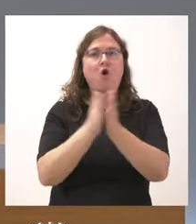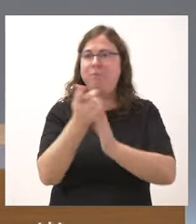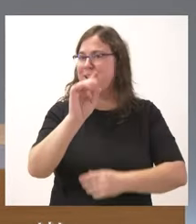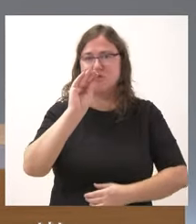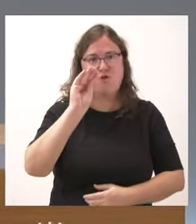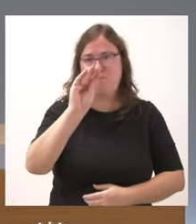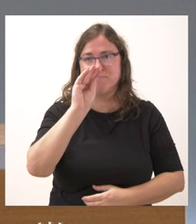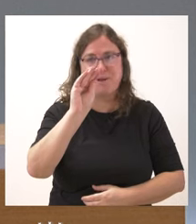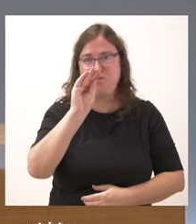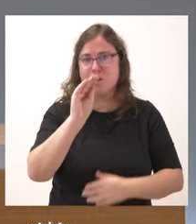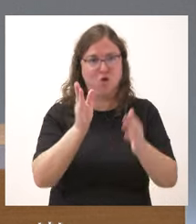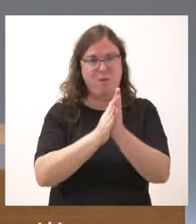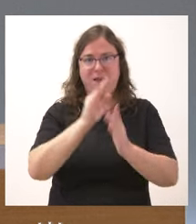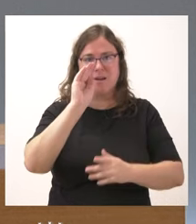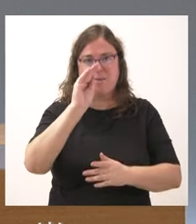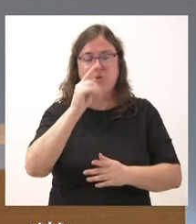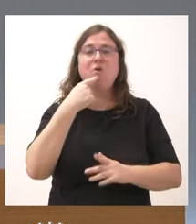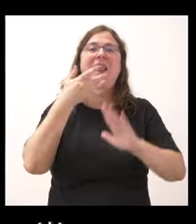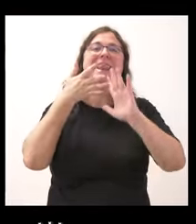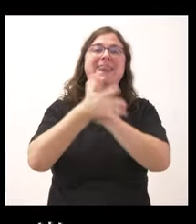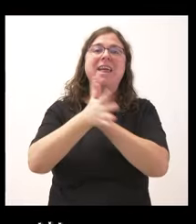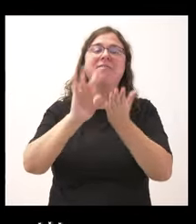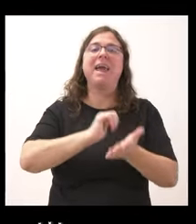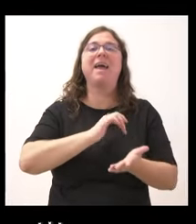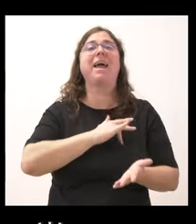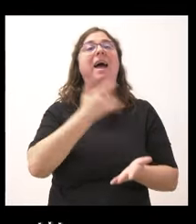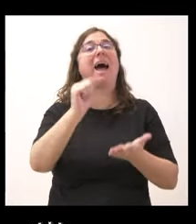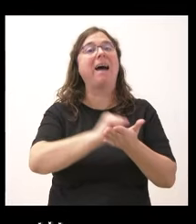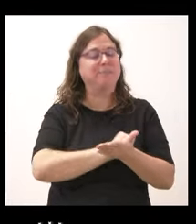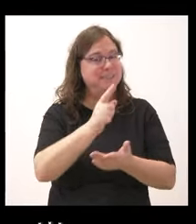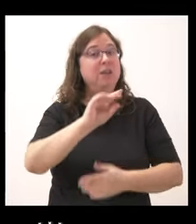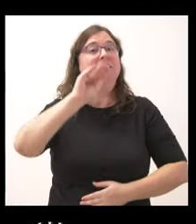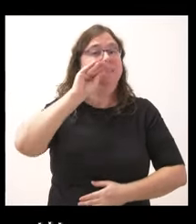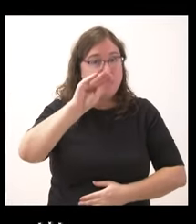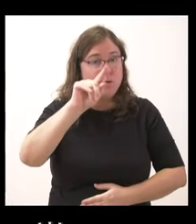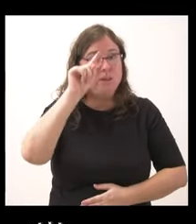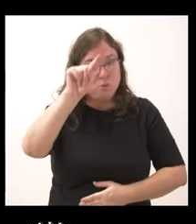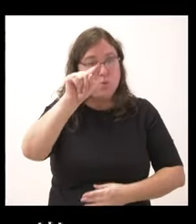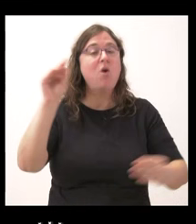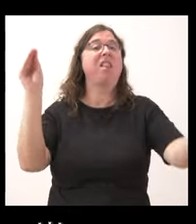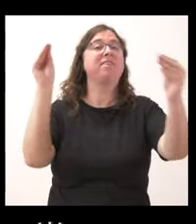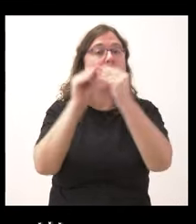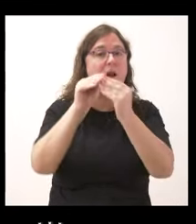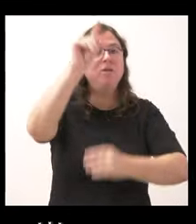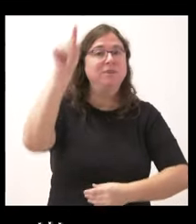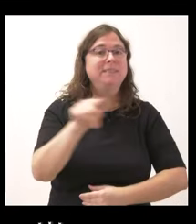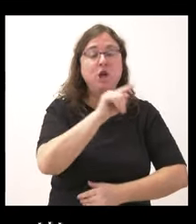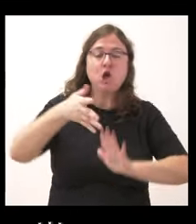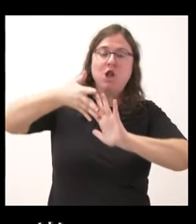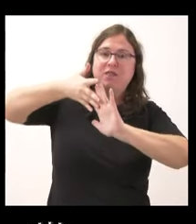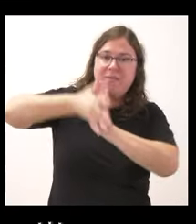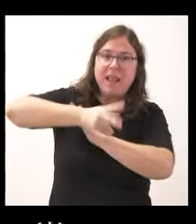cómo define usted la amnistía, sino si está de acuerdo con la definición que hace el